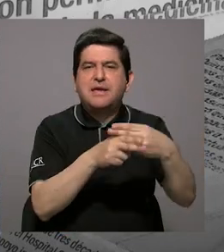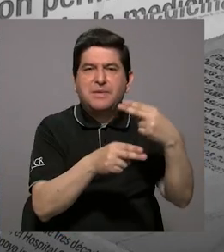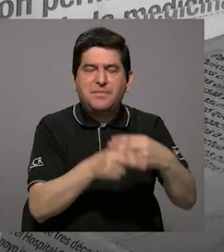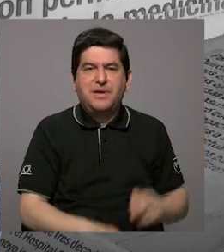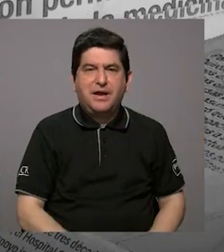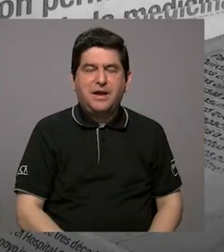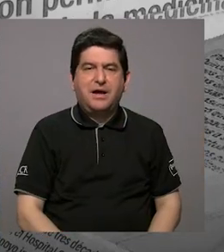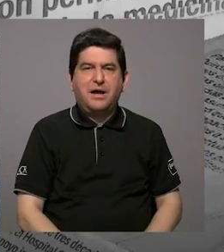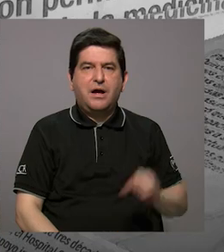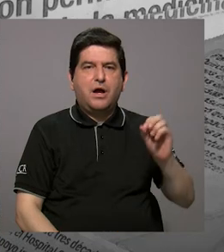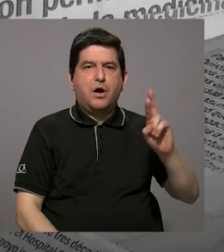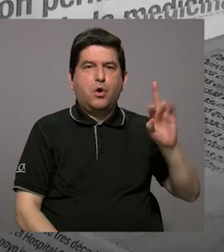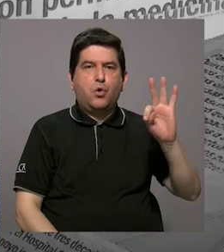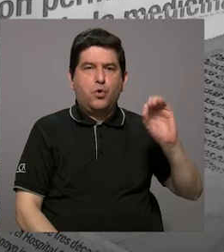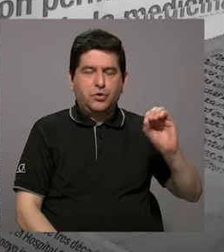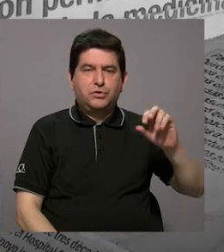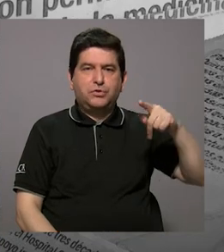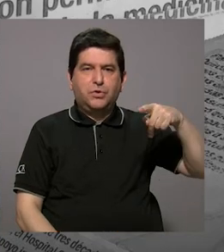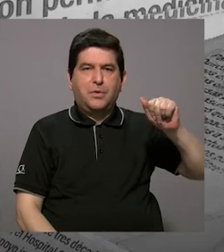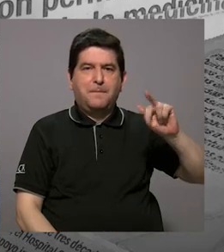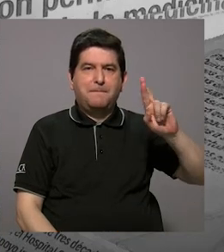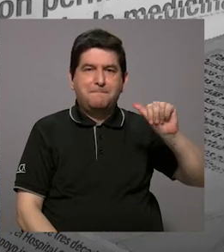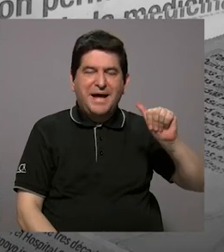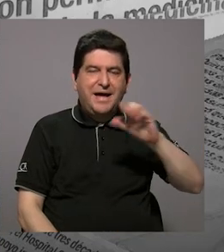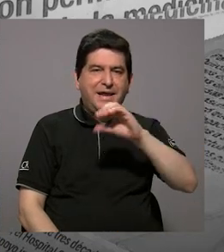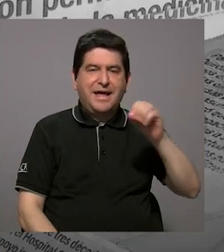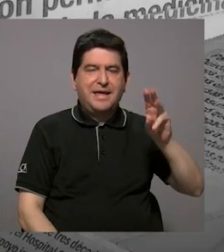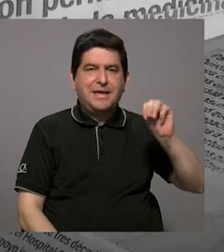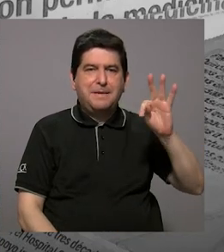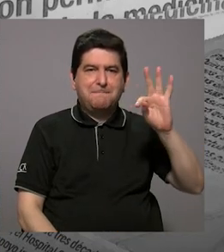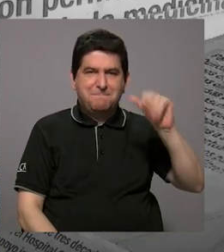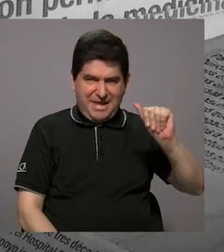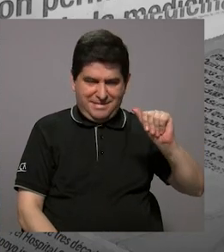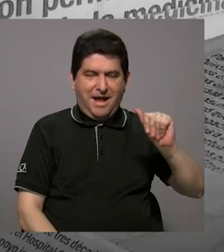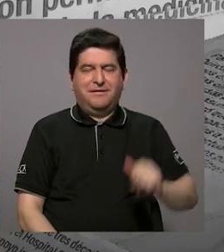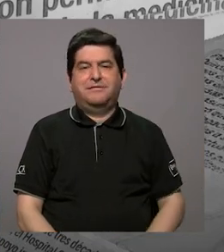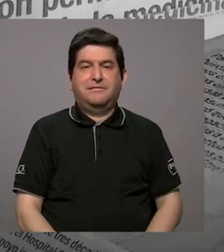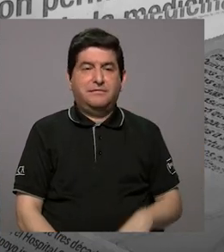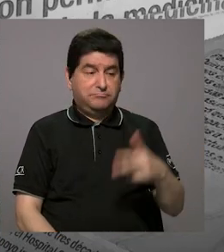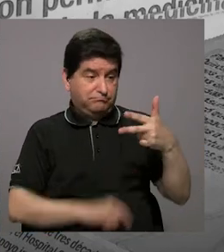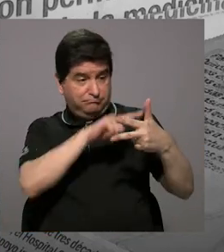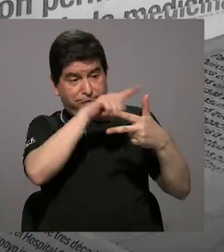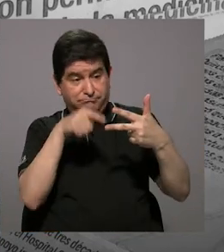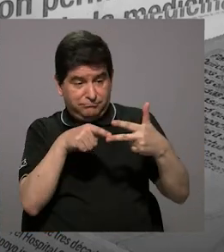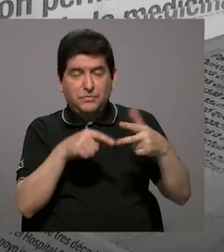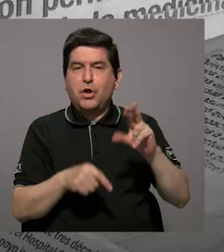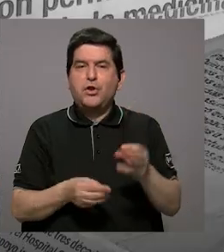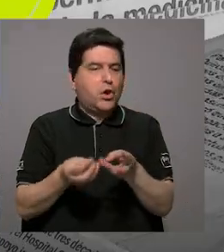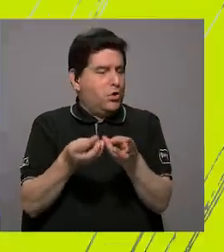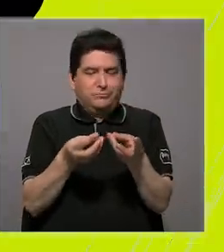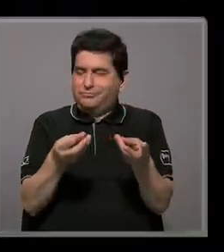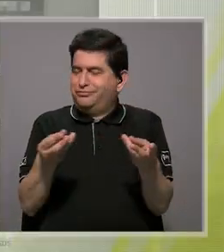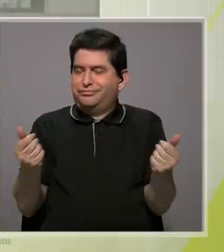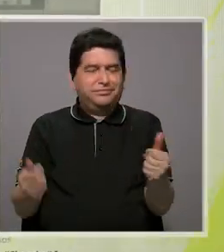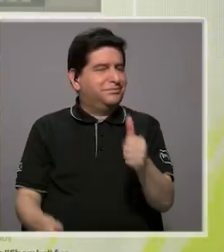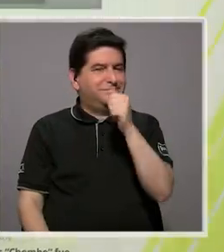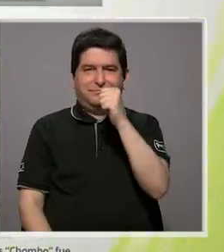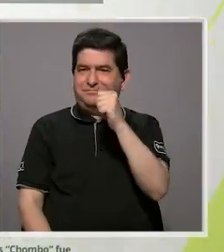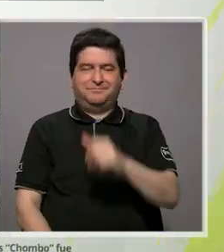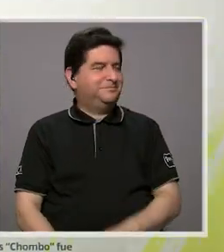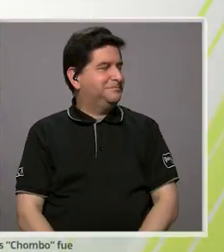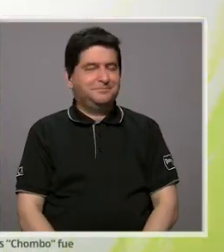ortopara y metasilenos, y son compuestos que no se solubilizan en el agua,